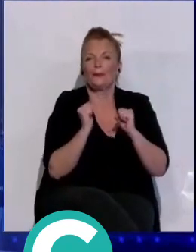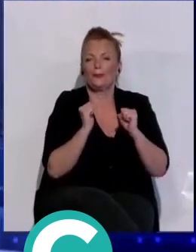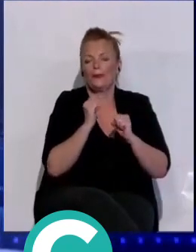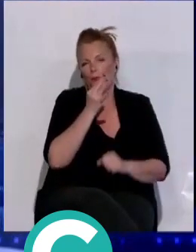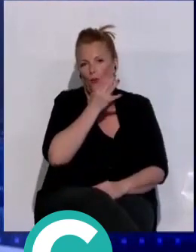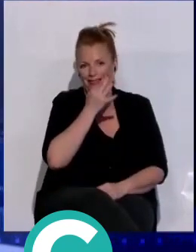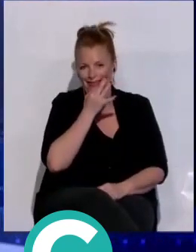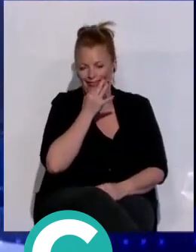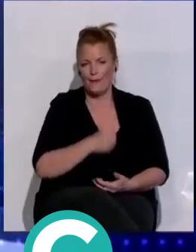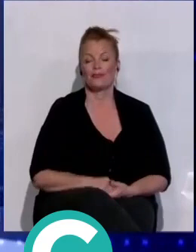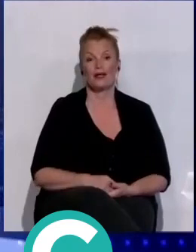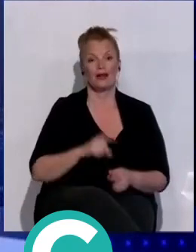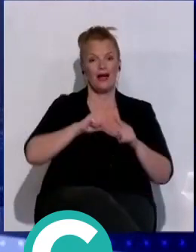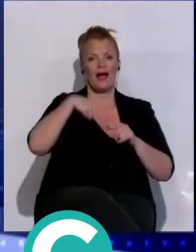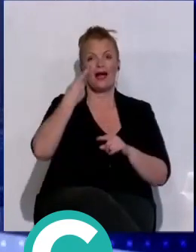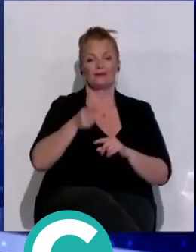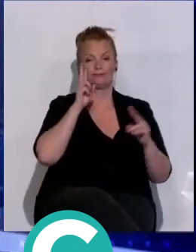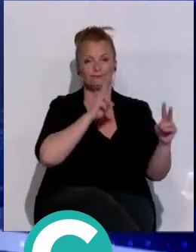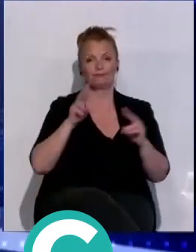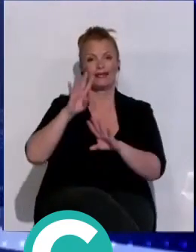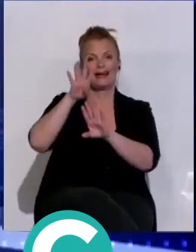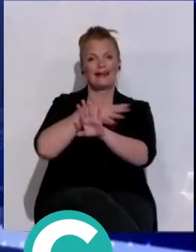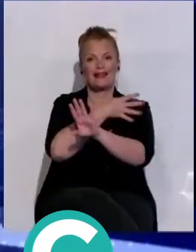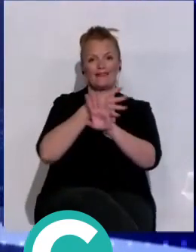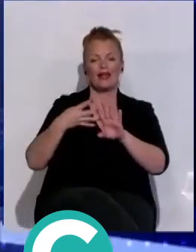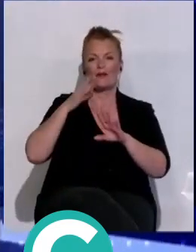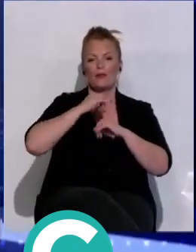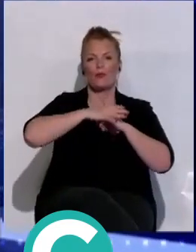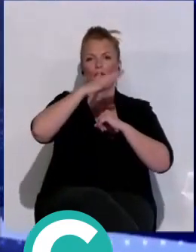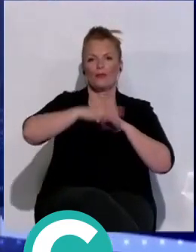A continuación les ofrecemos la tabla doleajes y mareas.